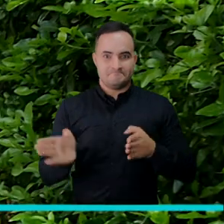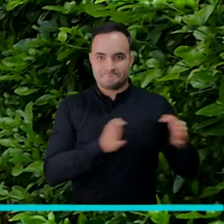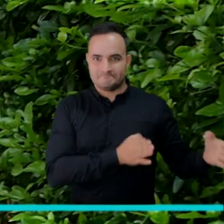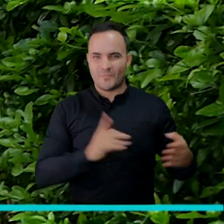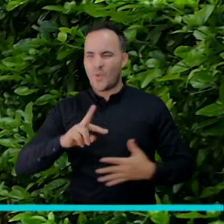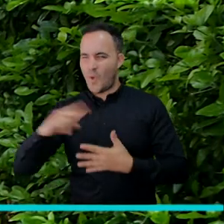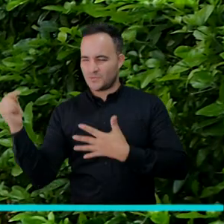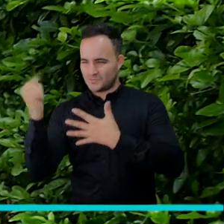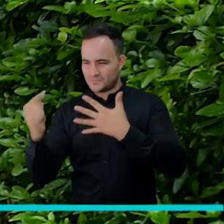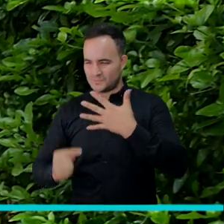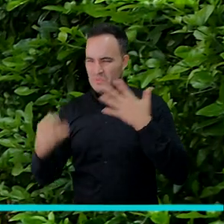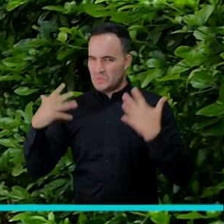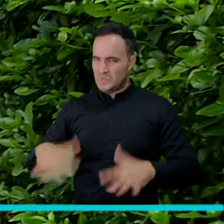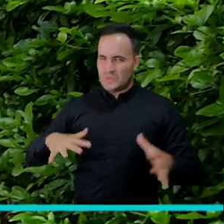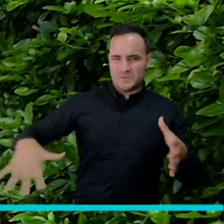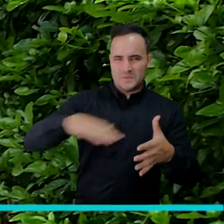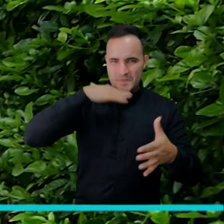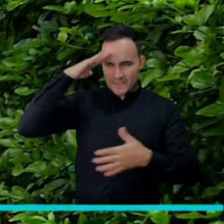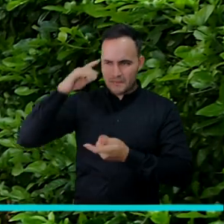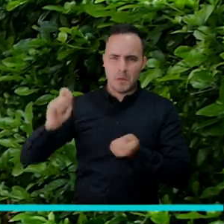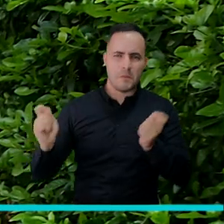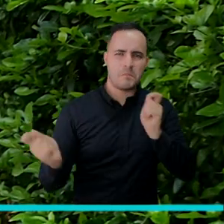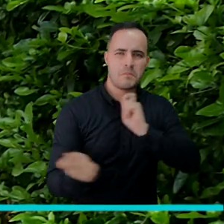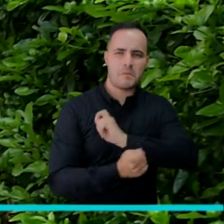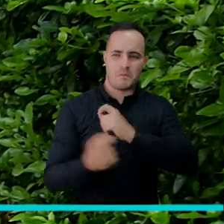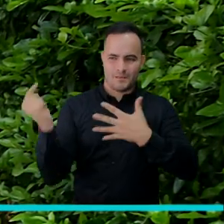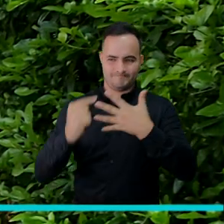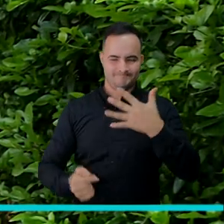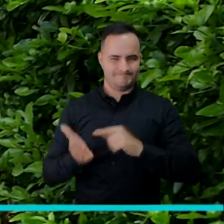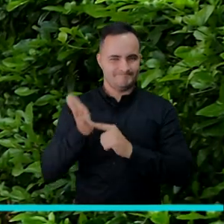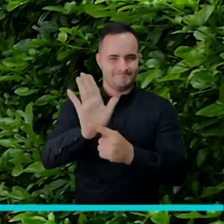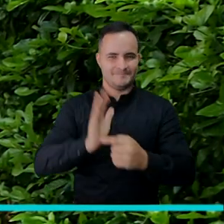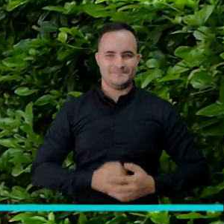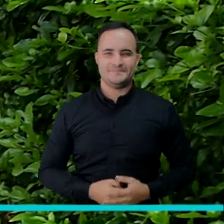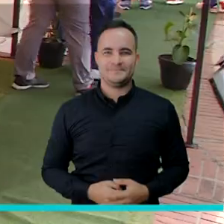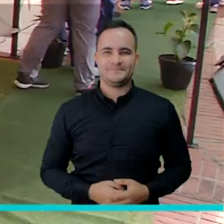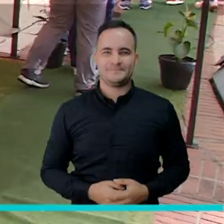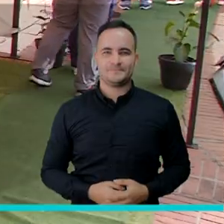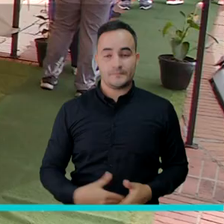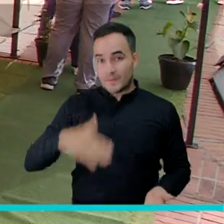Es tiempo de conocer otros hechos que están transformando nuestra Medellín Futuro.